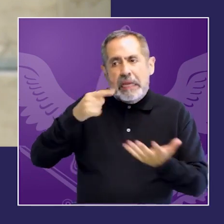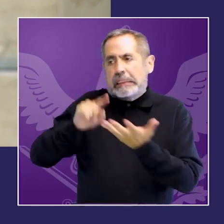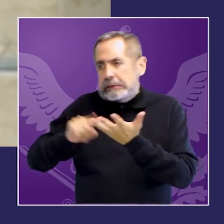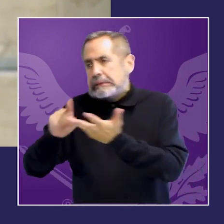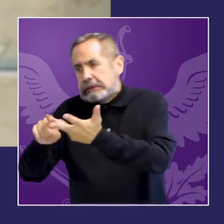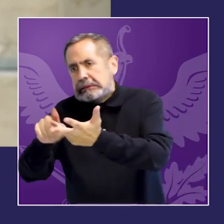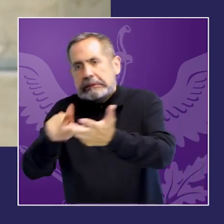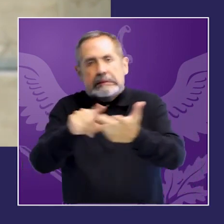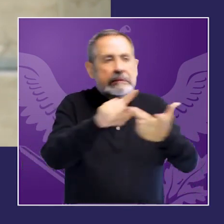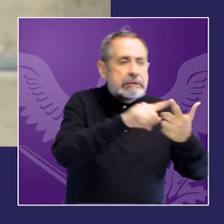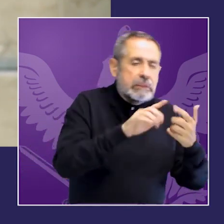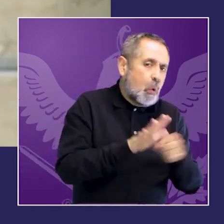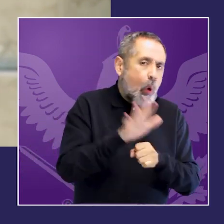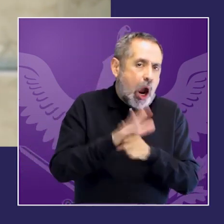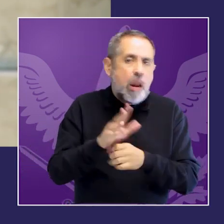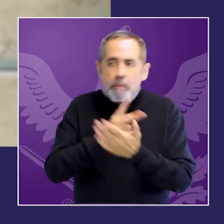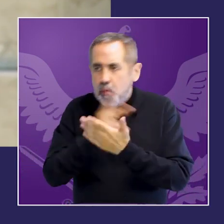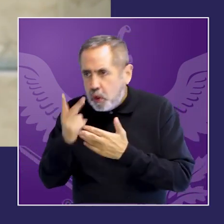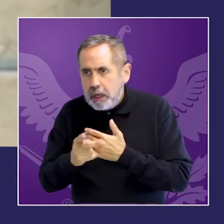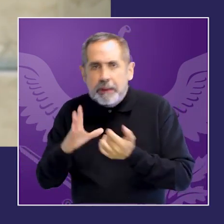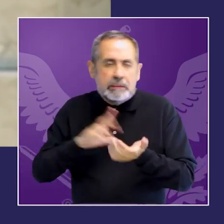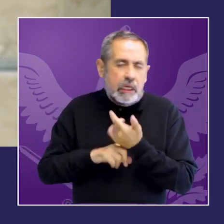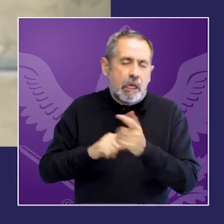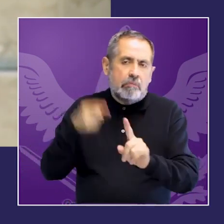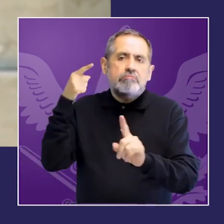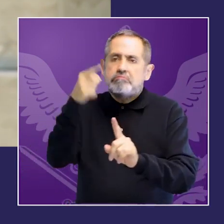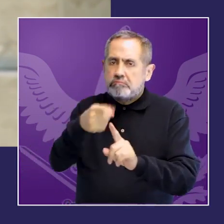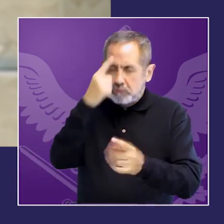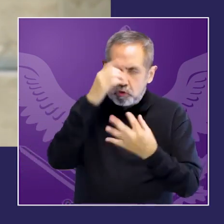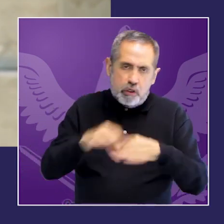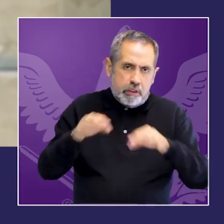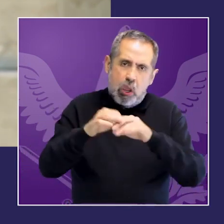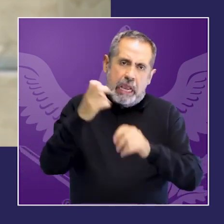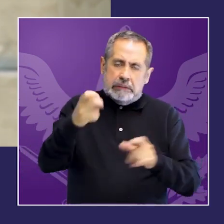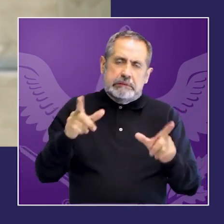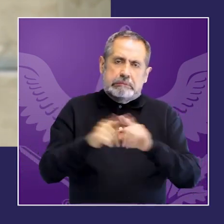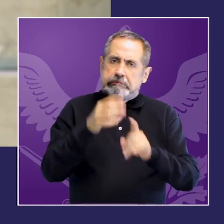un poco el objetivo en eso nada más